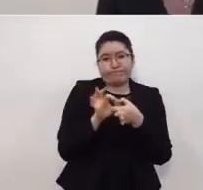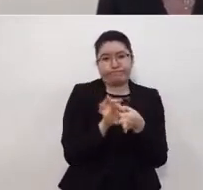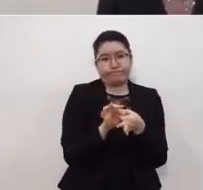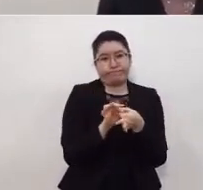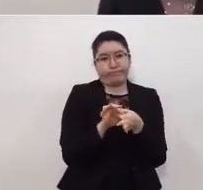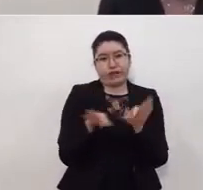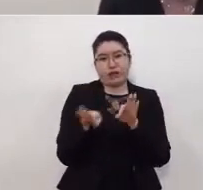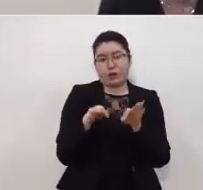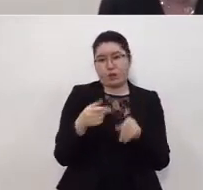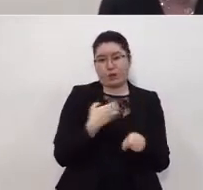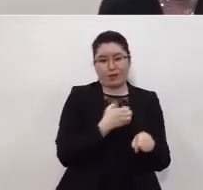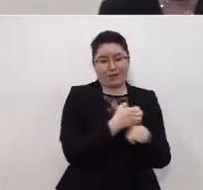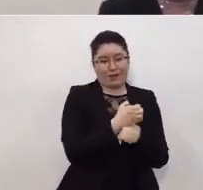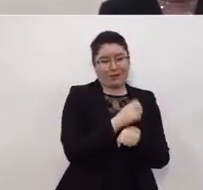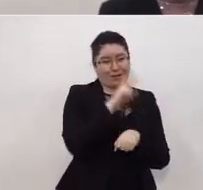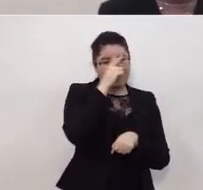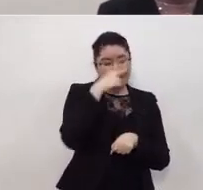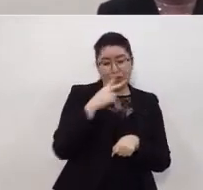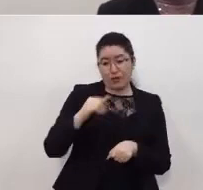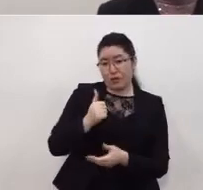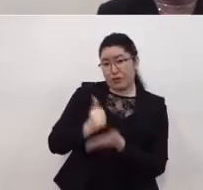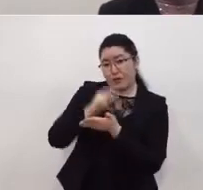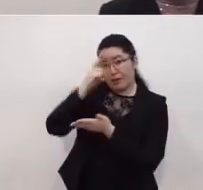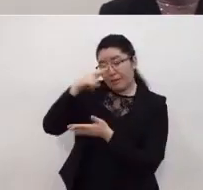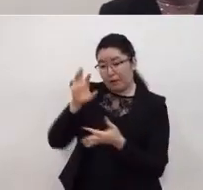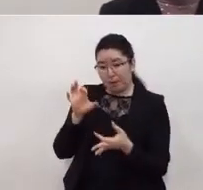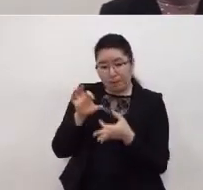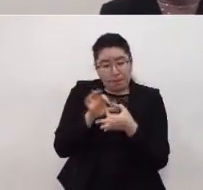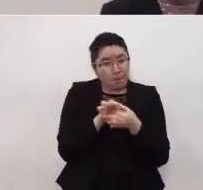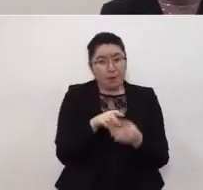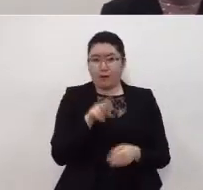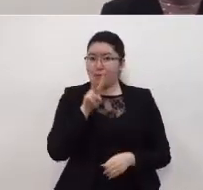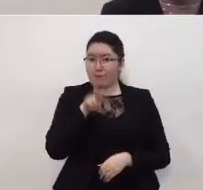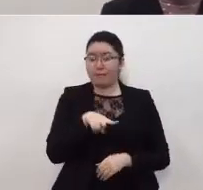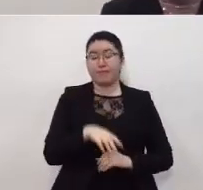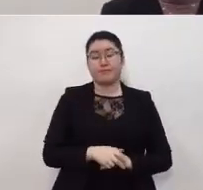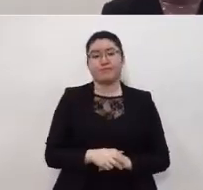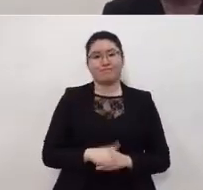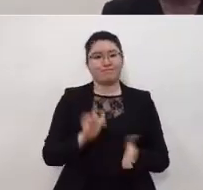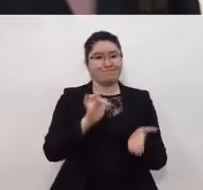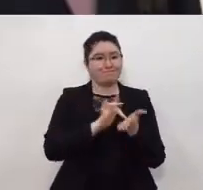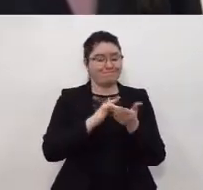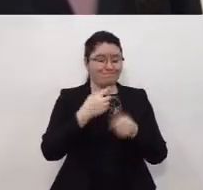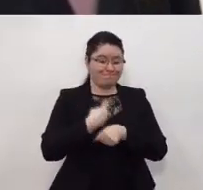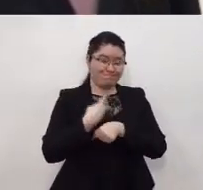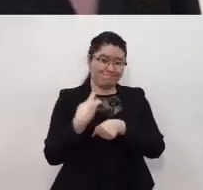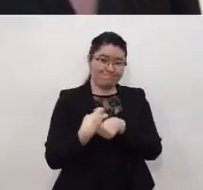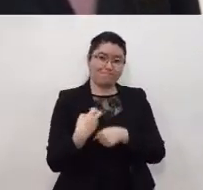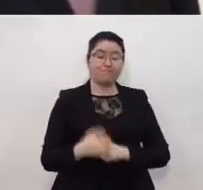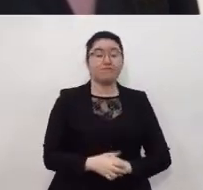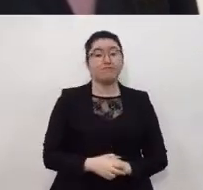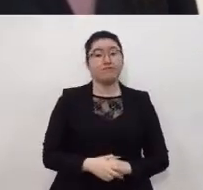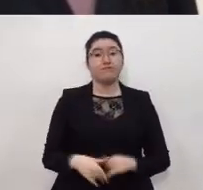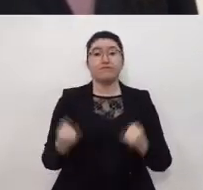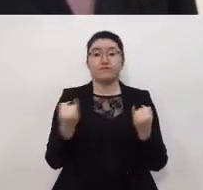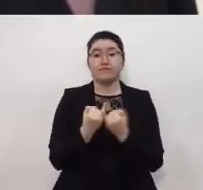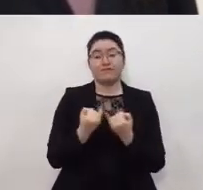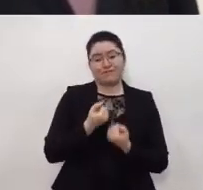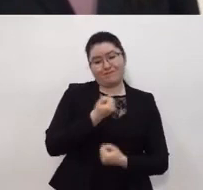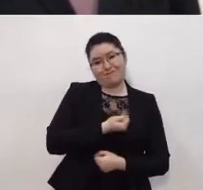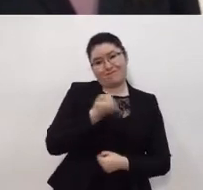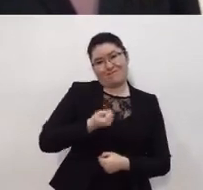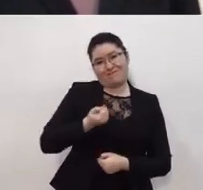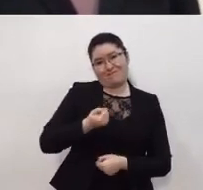ambas entidades en la ciudad de méxico y en el estado de méxico y agradecerle por esta invitación y también